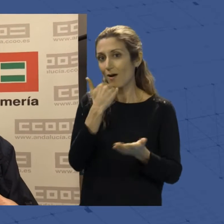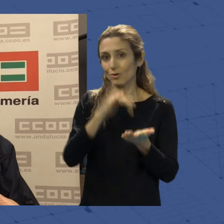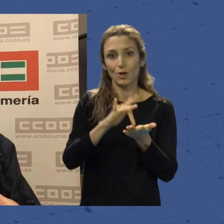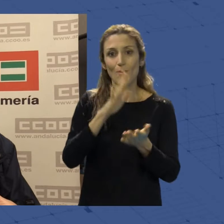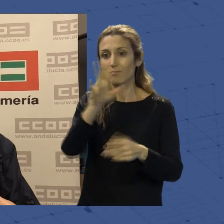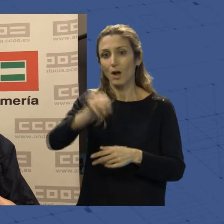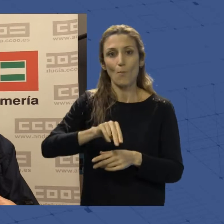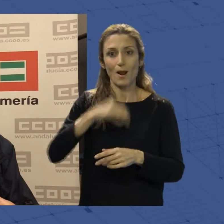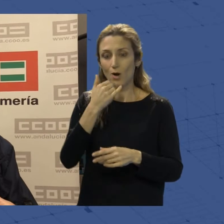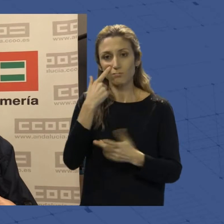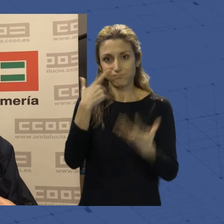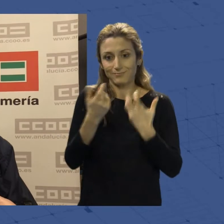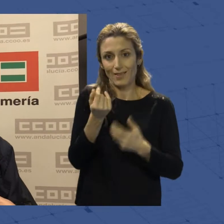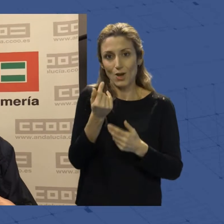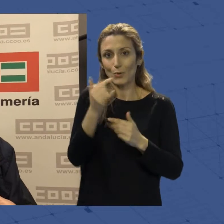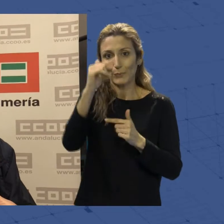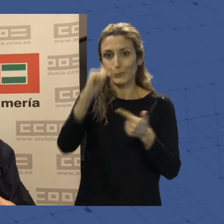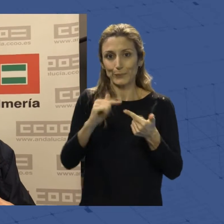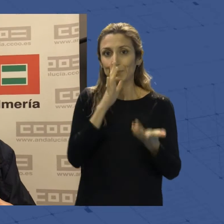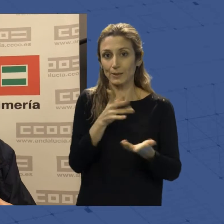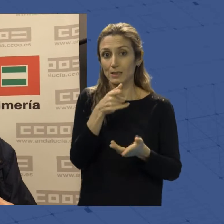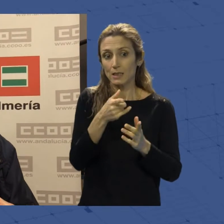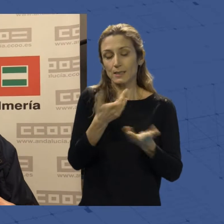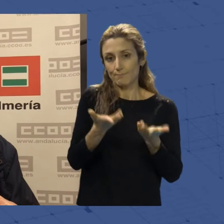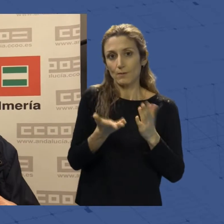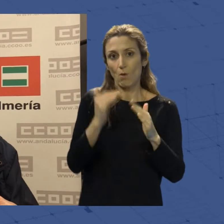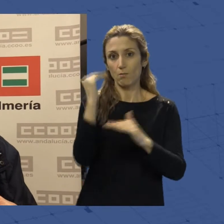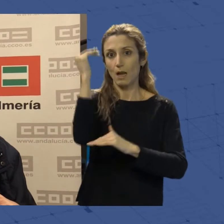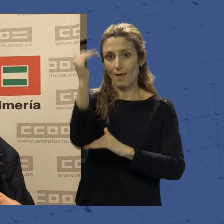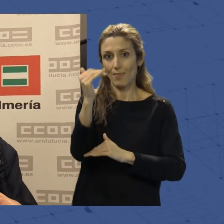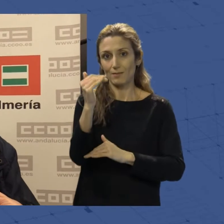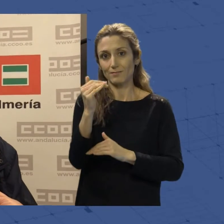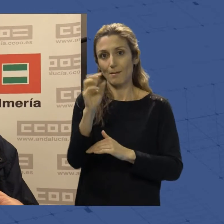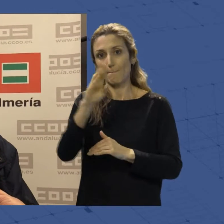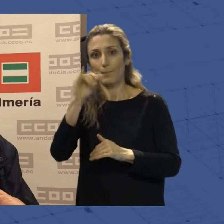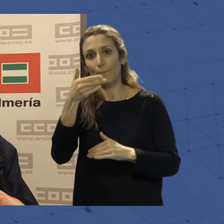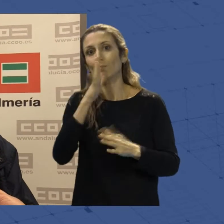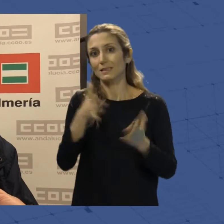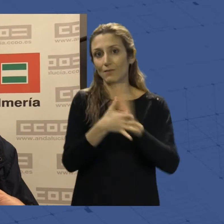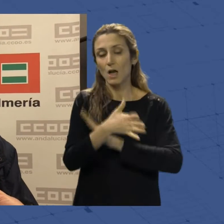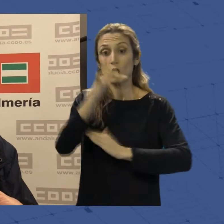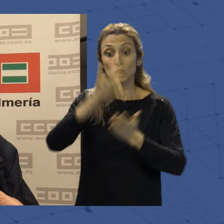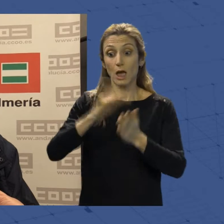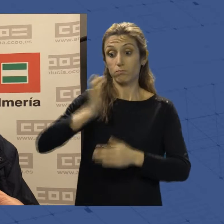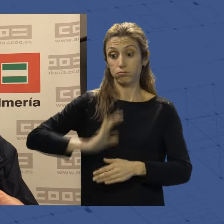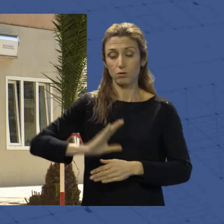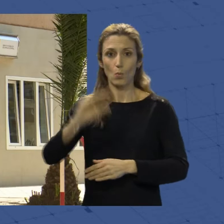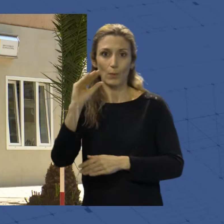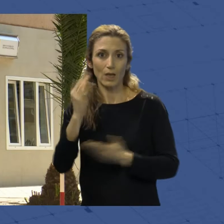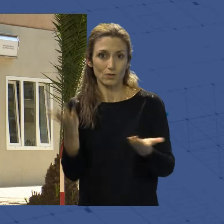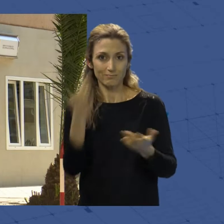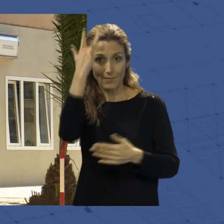la compra esta inflación tan elevada, pues imagínate, imagínese cuando estos salarios son muy pequeños.